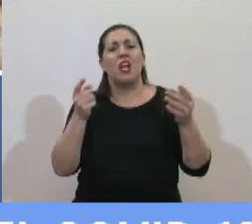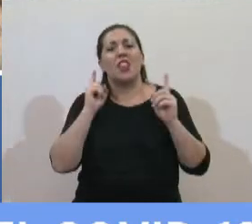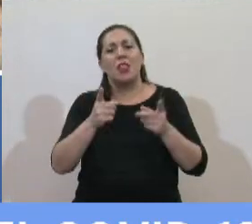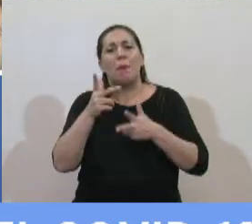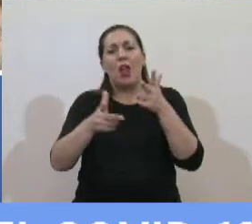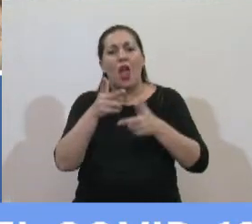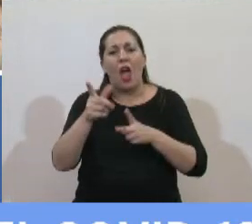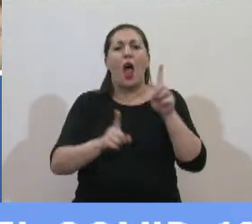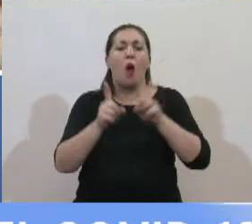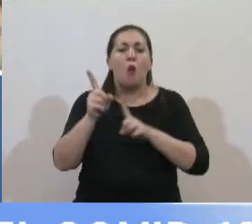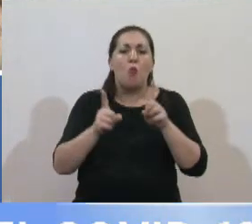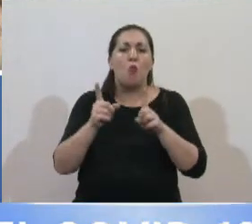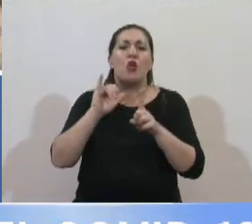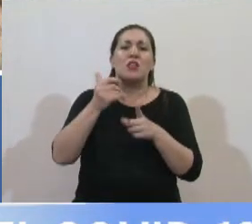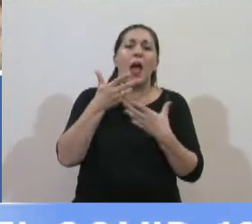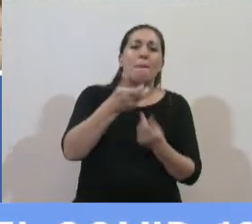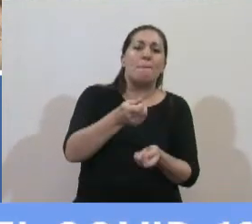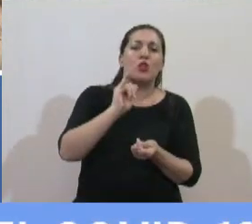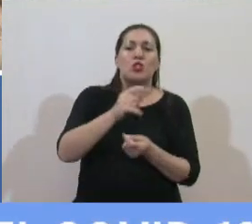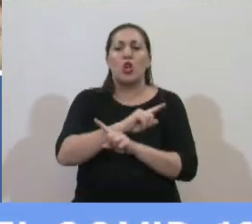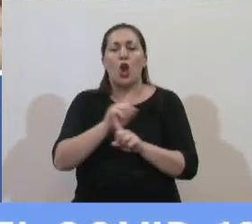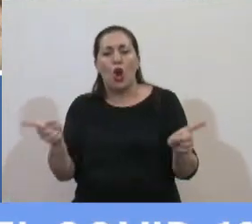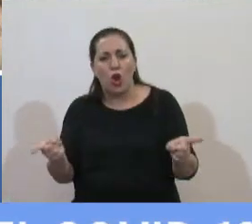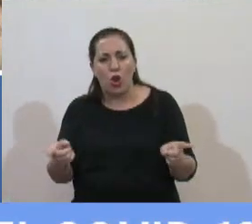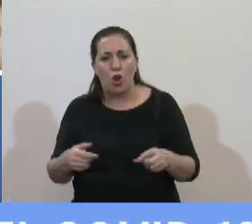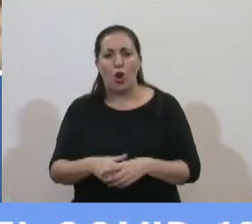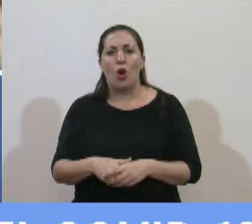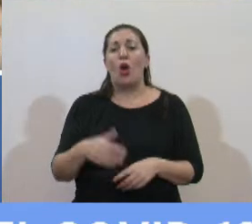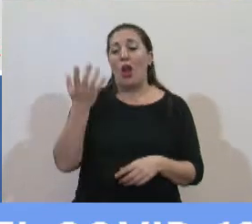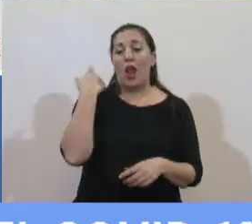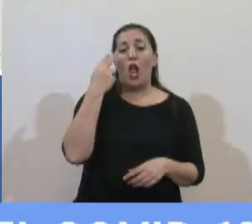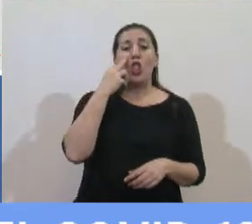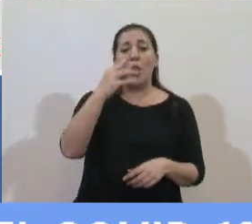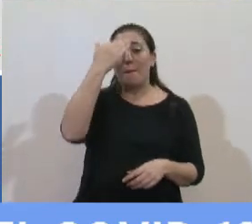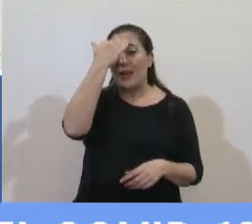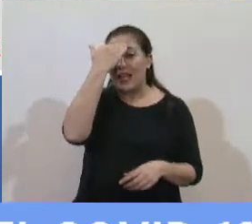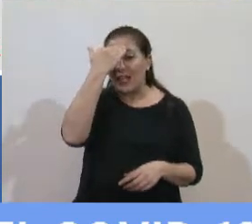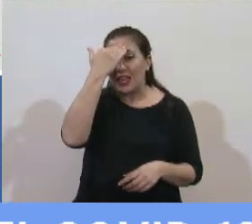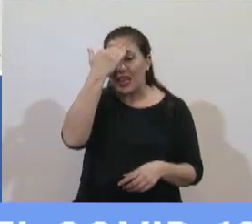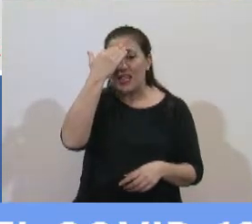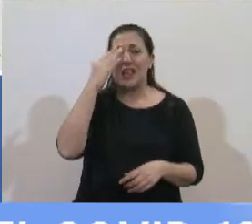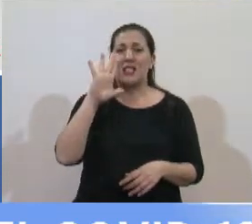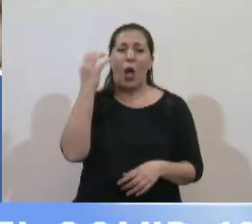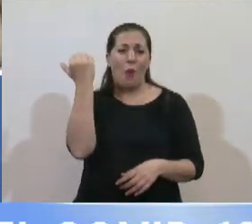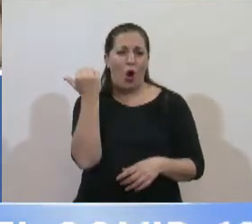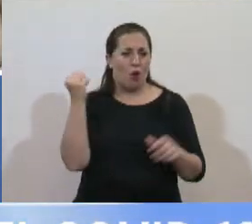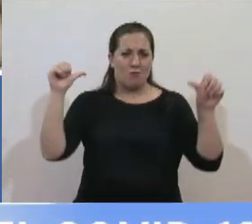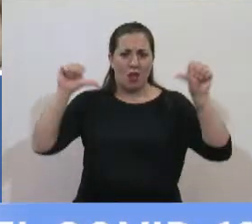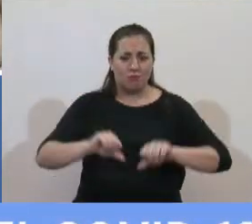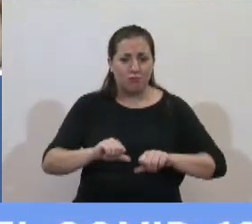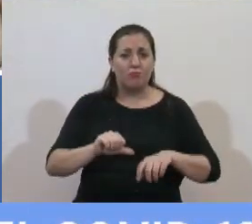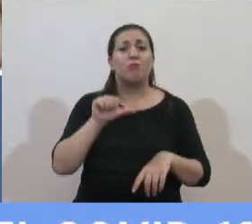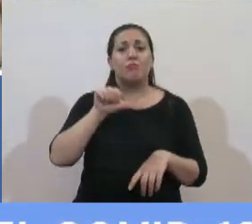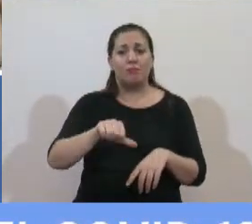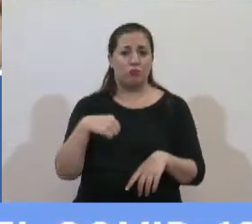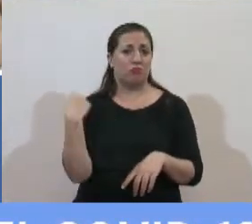a determinados acompañamientos y cuando no se puede asumir en el 2015 en pleno default el acompañamiento